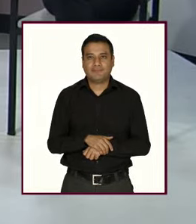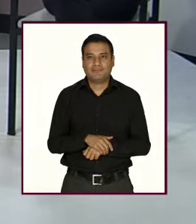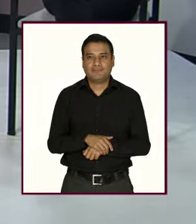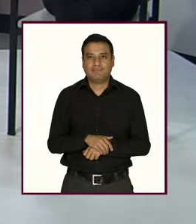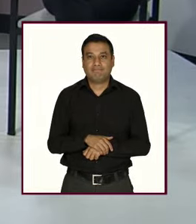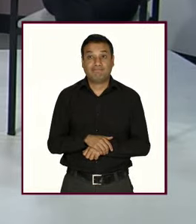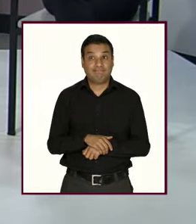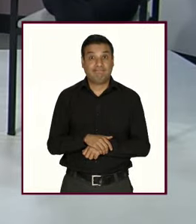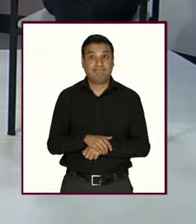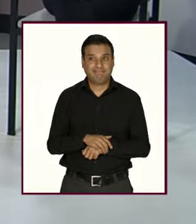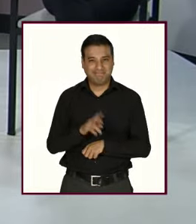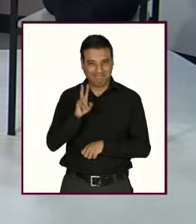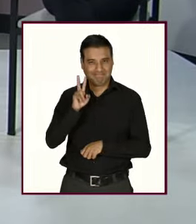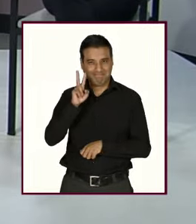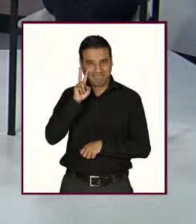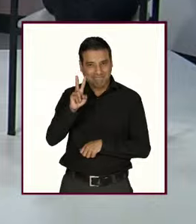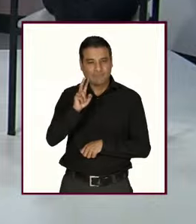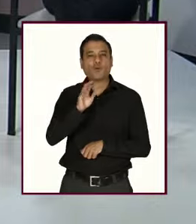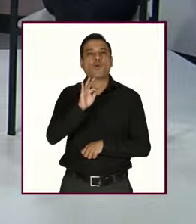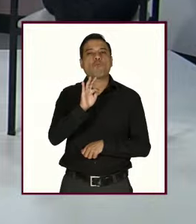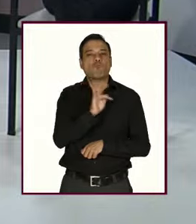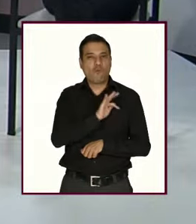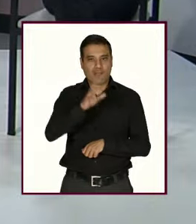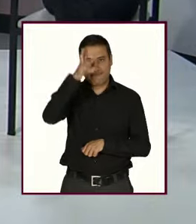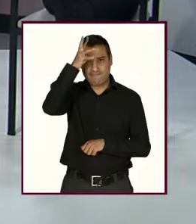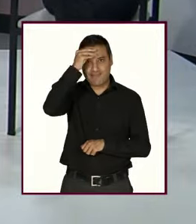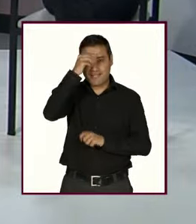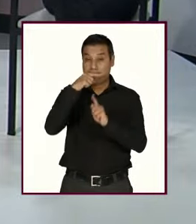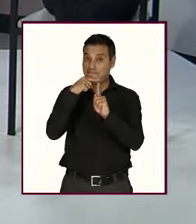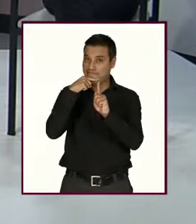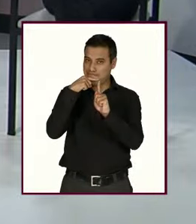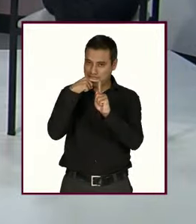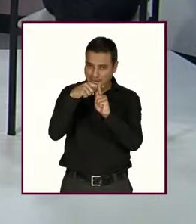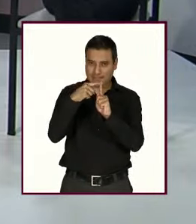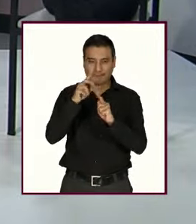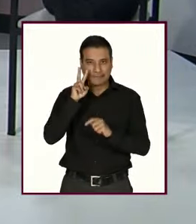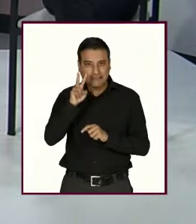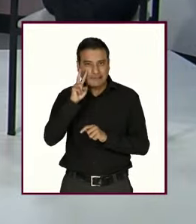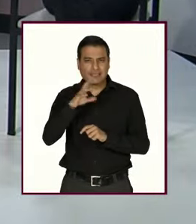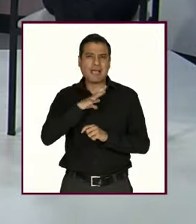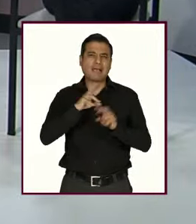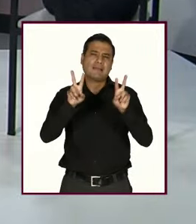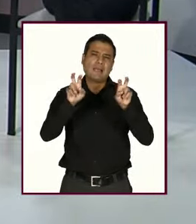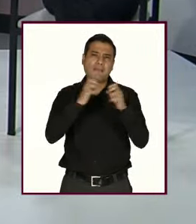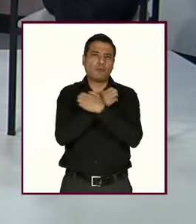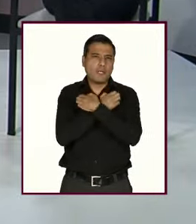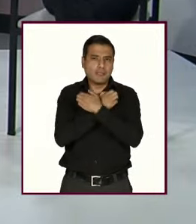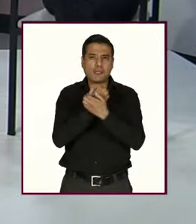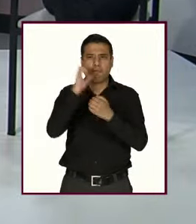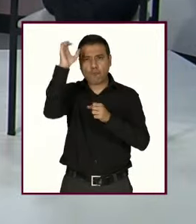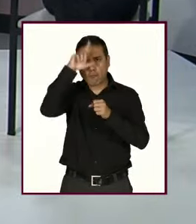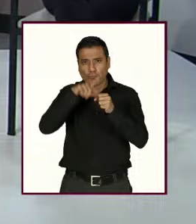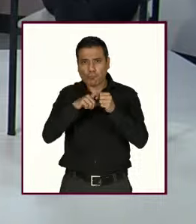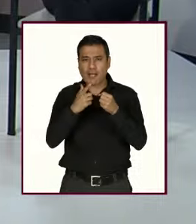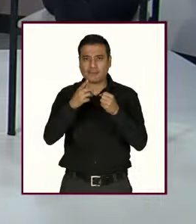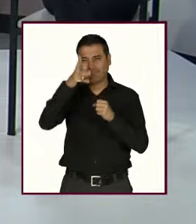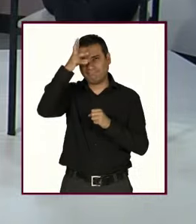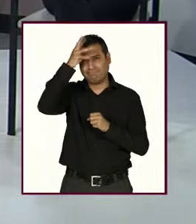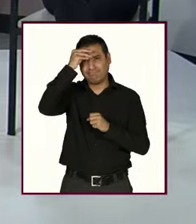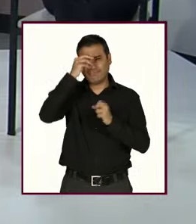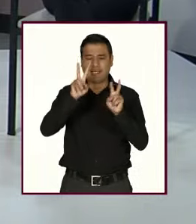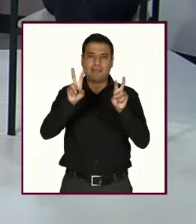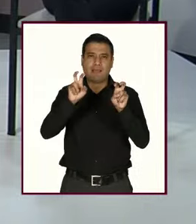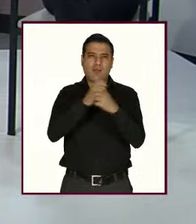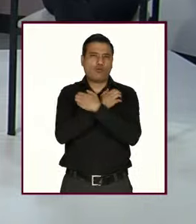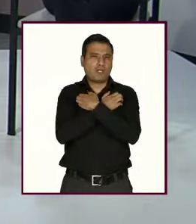Ahí lo tienen sintonicen los canales de Aprende Más donde podrán encontrar contenido educativo y cultural aprenderemos sobre temas de